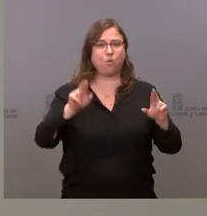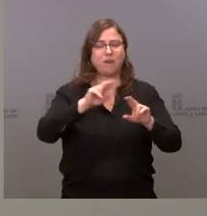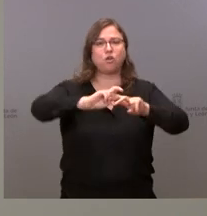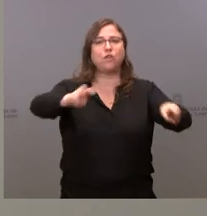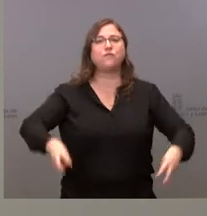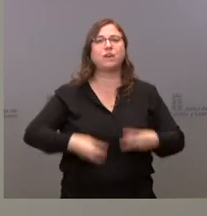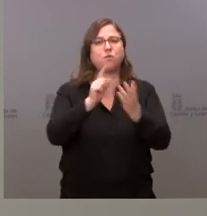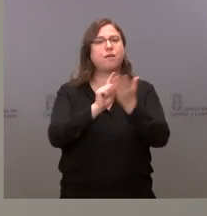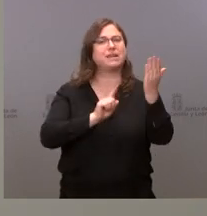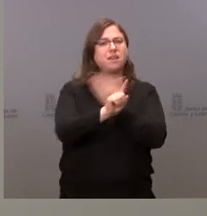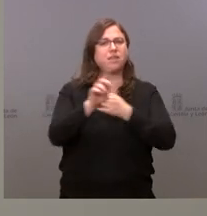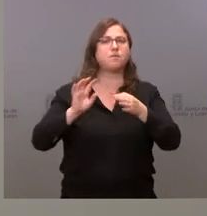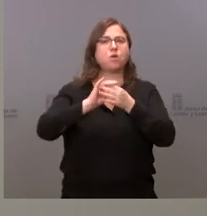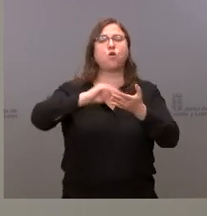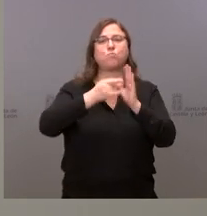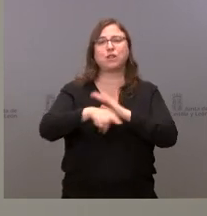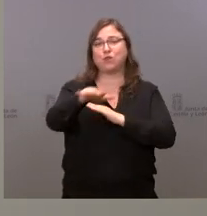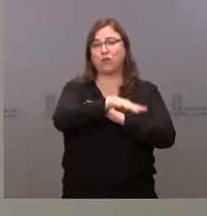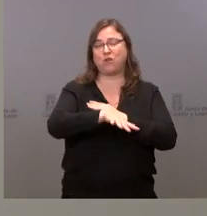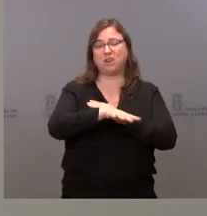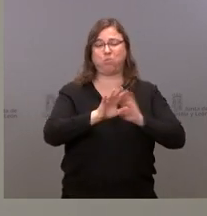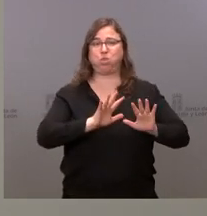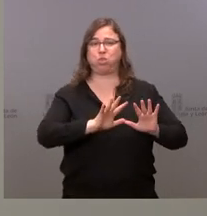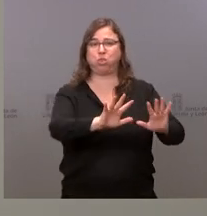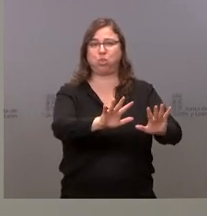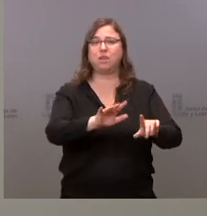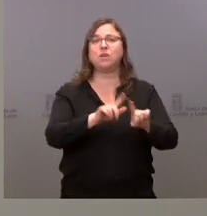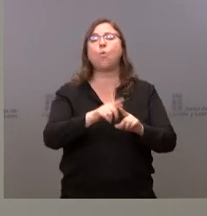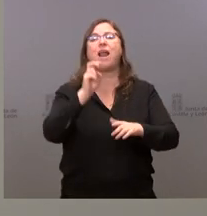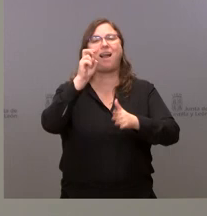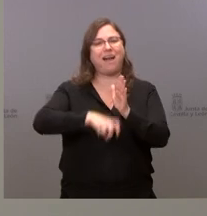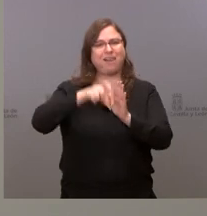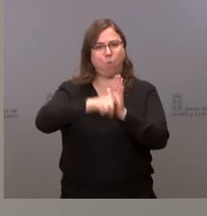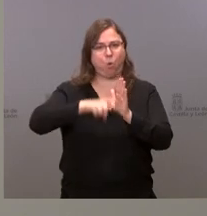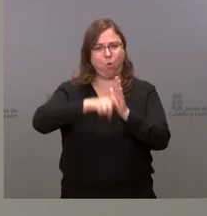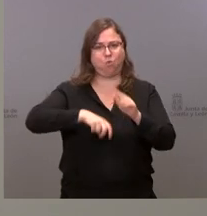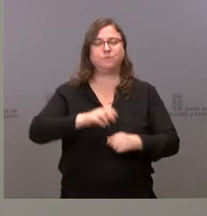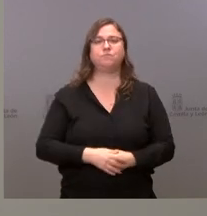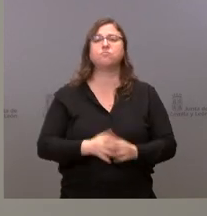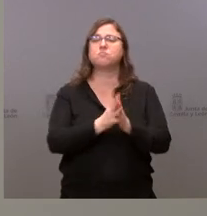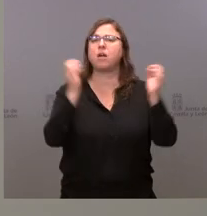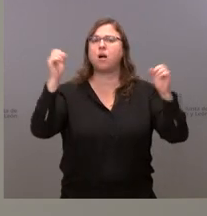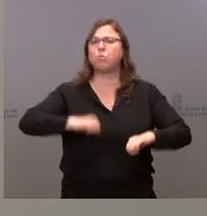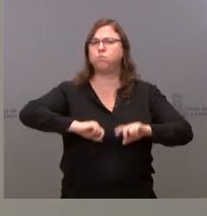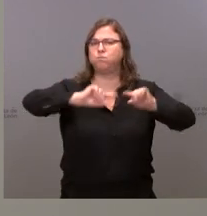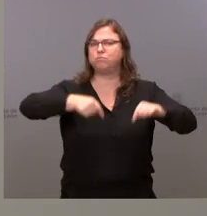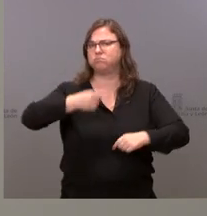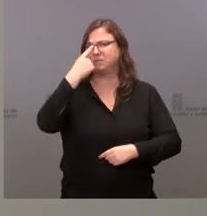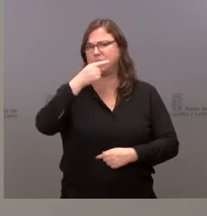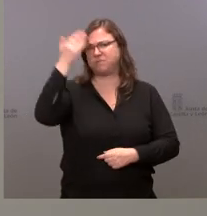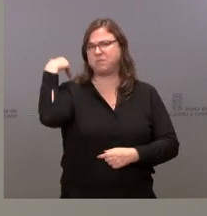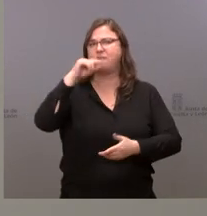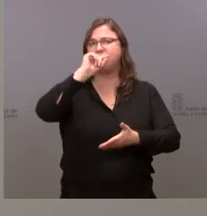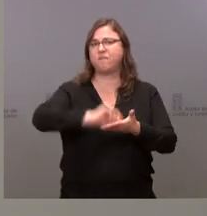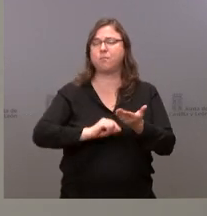Resiliencia correspondientes a proyectos de zonas degradadas de la minería del carbón. Esto, como saben, es un convenio que se firmó con la